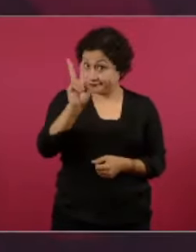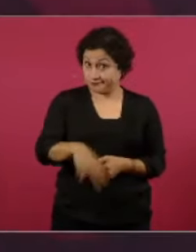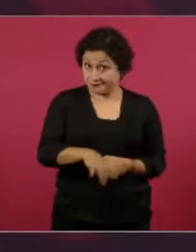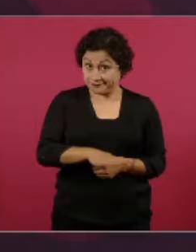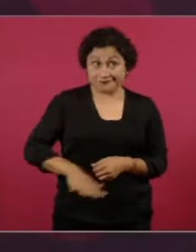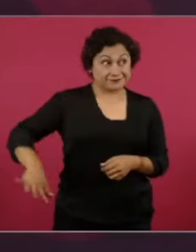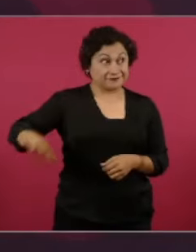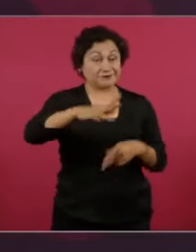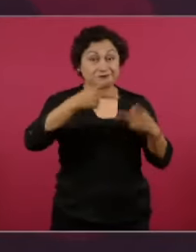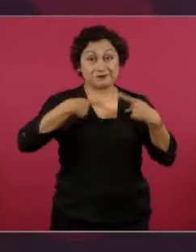conscientes del mundo. No. No.